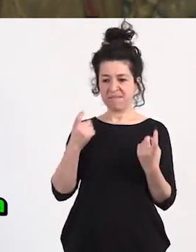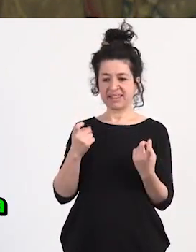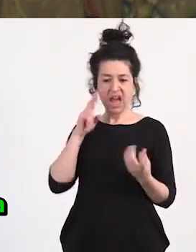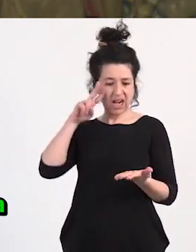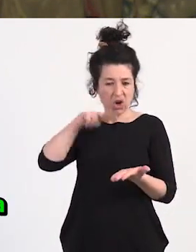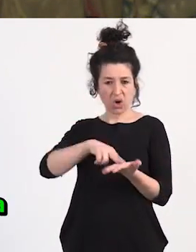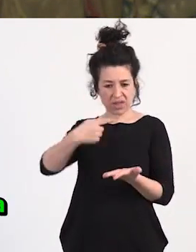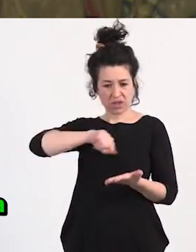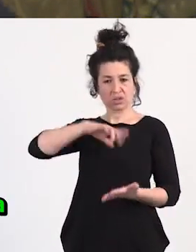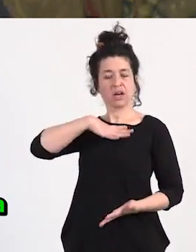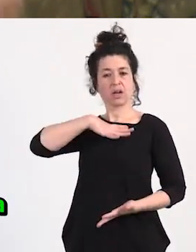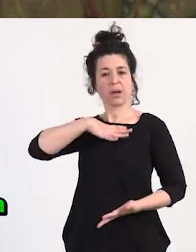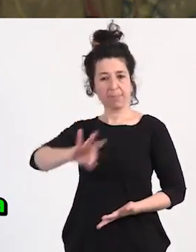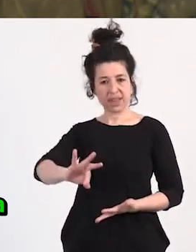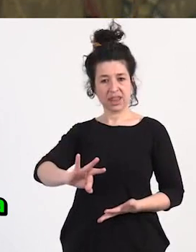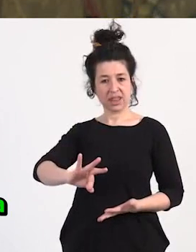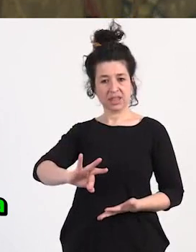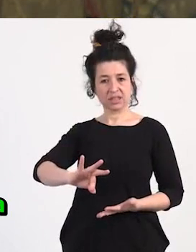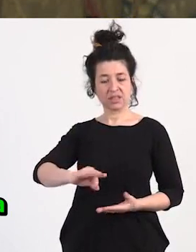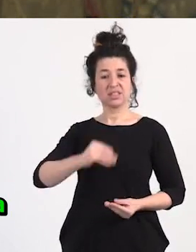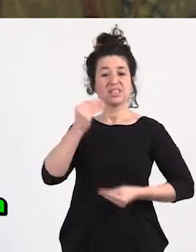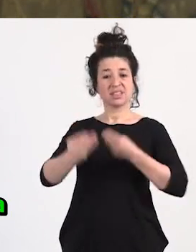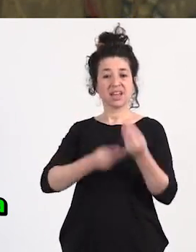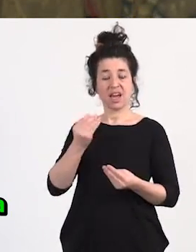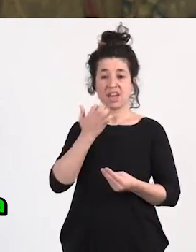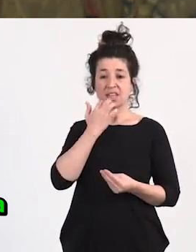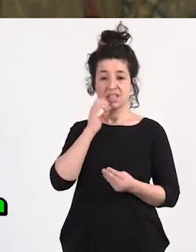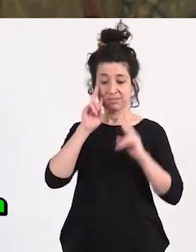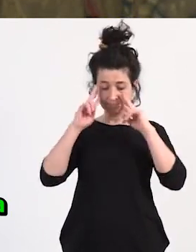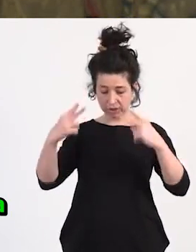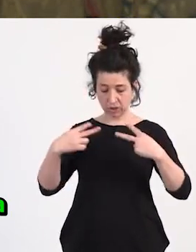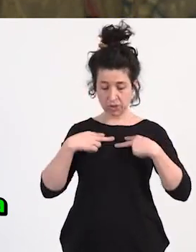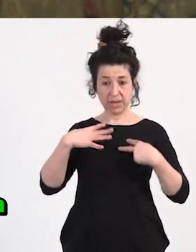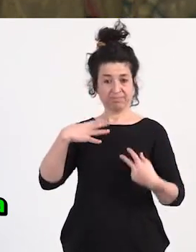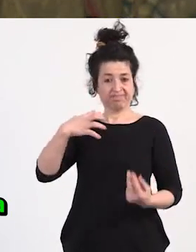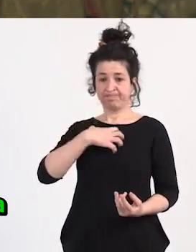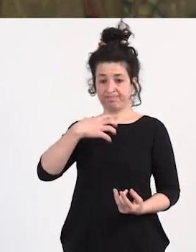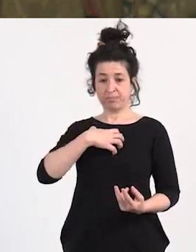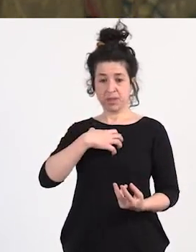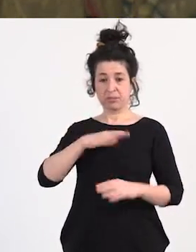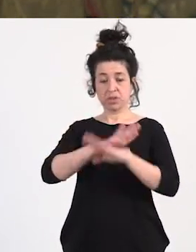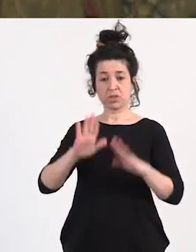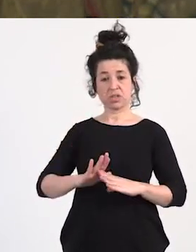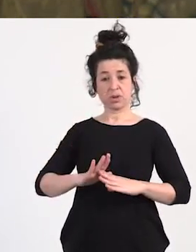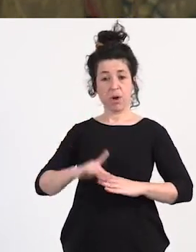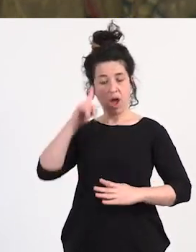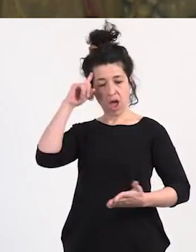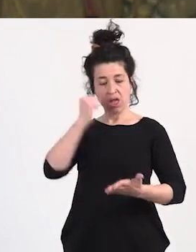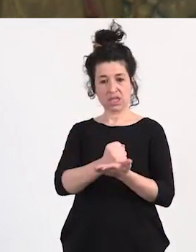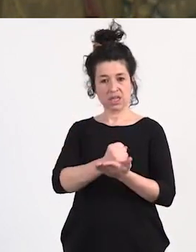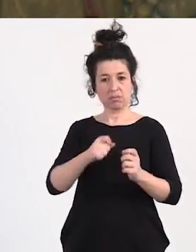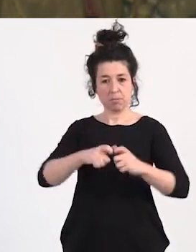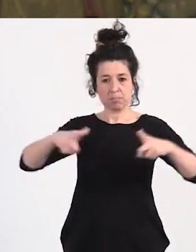único que hace es aumentar el estigma y seguir alimentando al patriarcado pero no cualquier